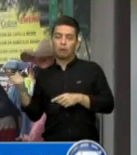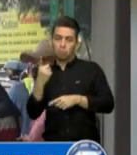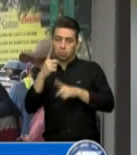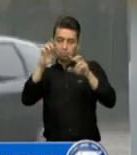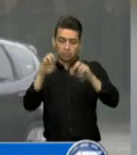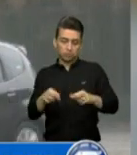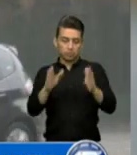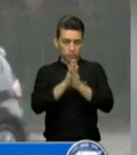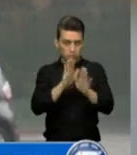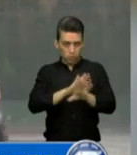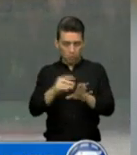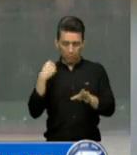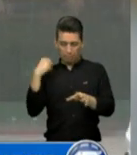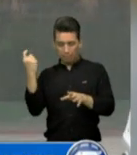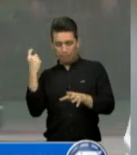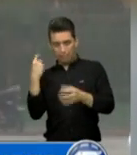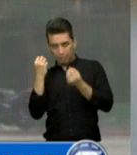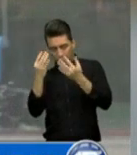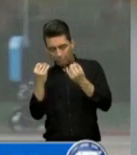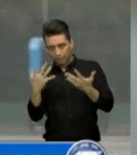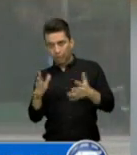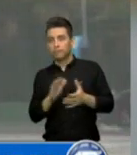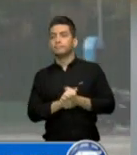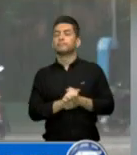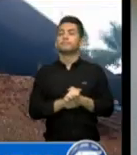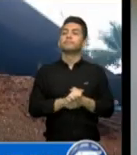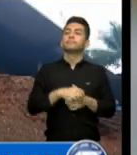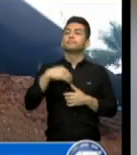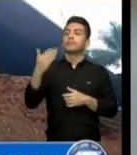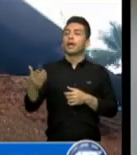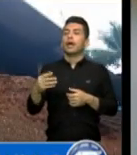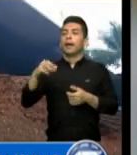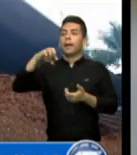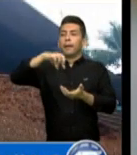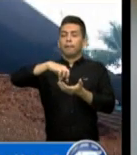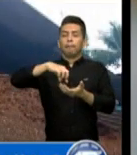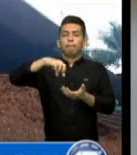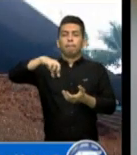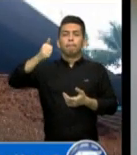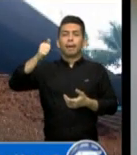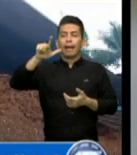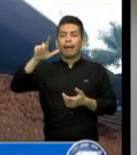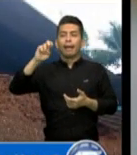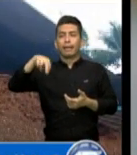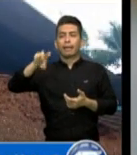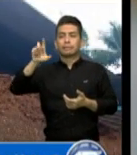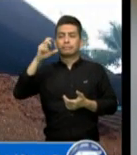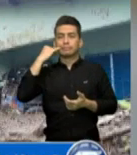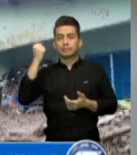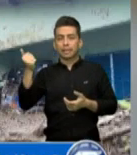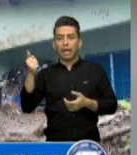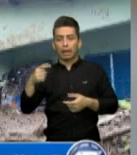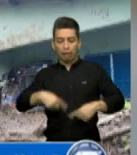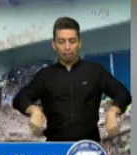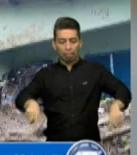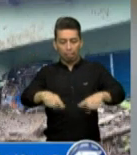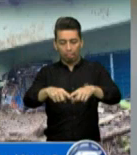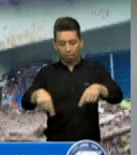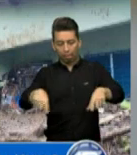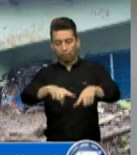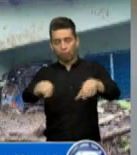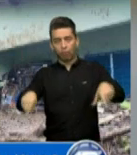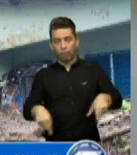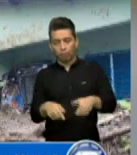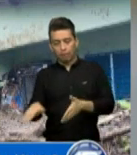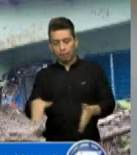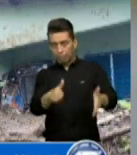que fue arrastrada por el río. En el municipio de Palencia se registra una grieta en el suelo. Un colapso estructural en el puente vehicular